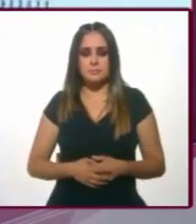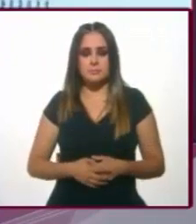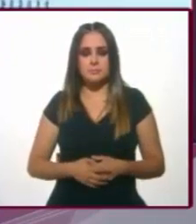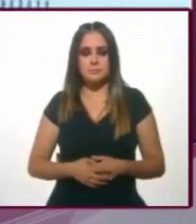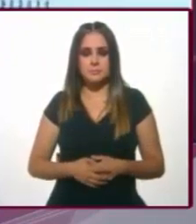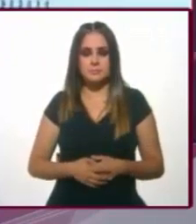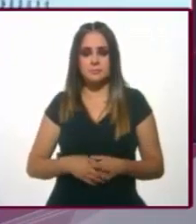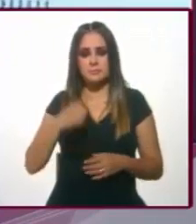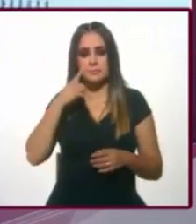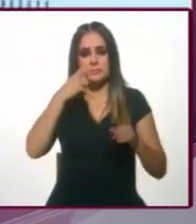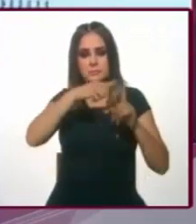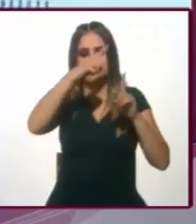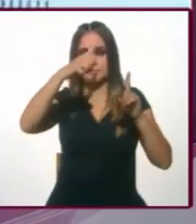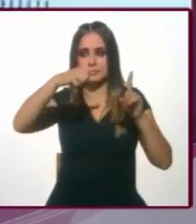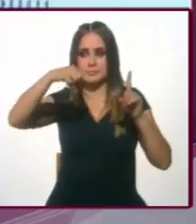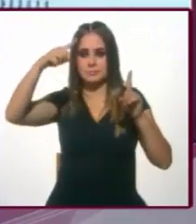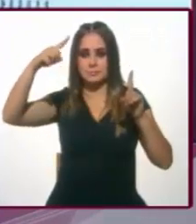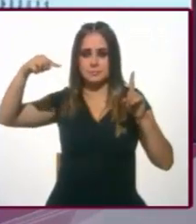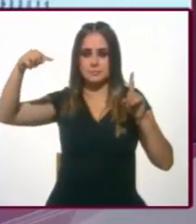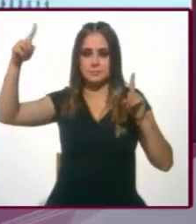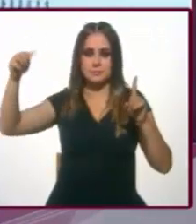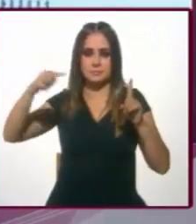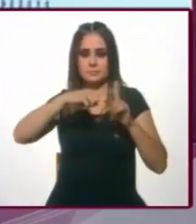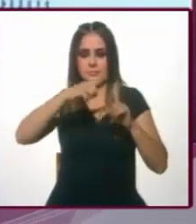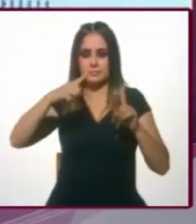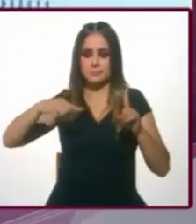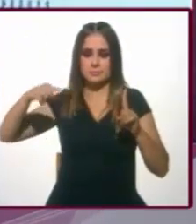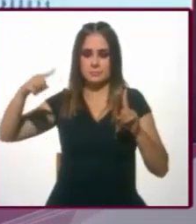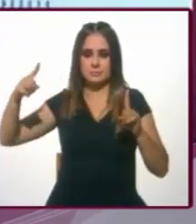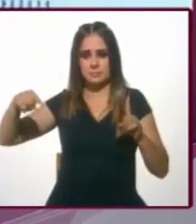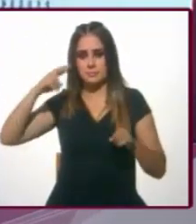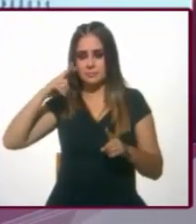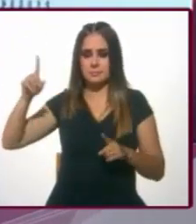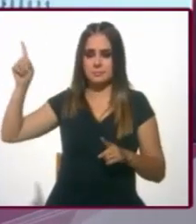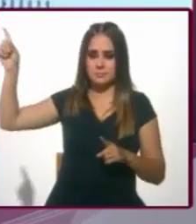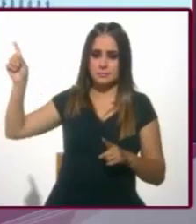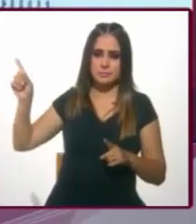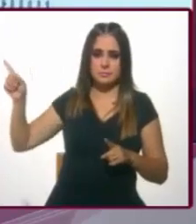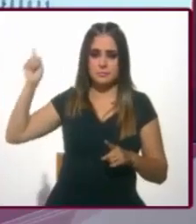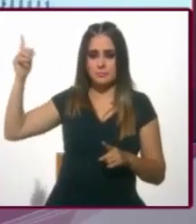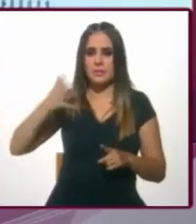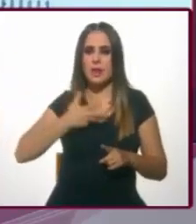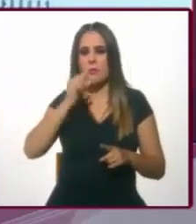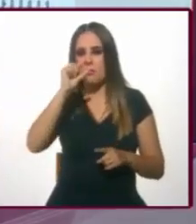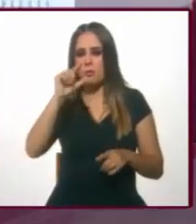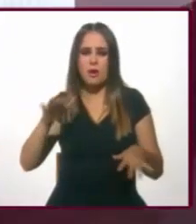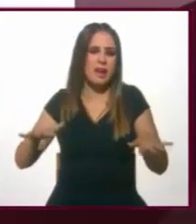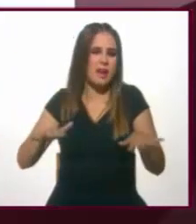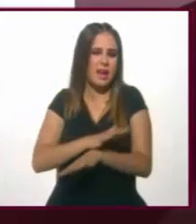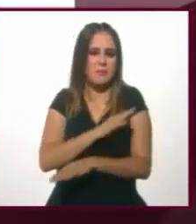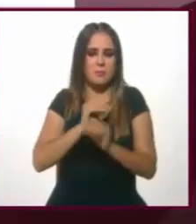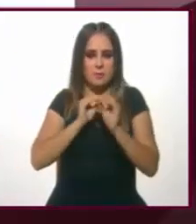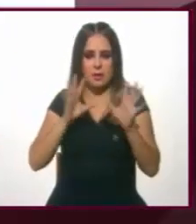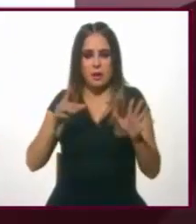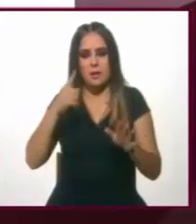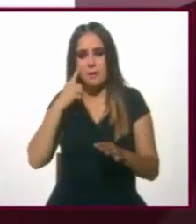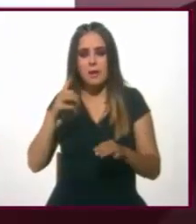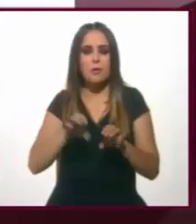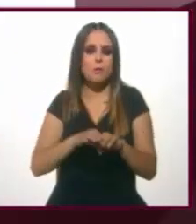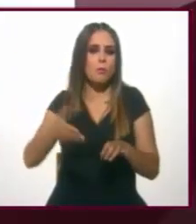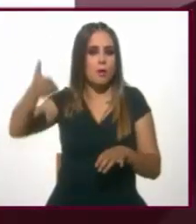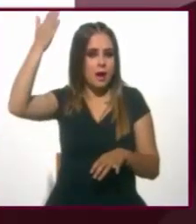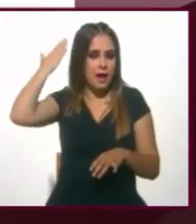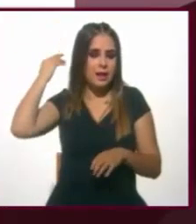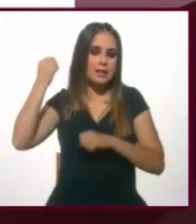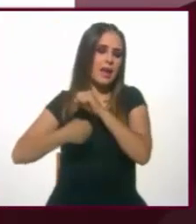una tendencia notablemente distinta. Hay un cambio muy claro. Ve cómo veníamos